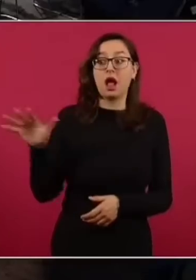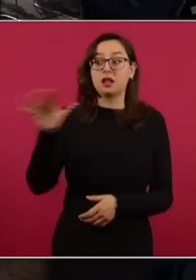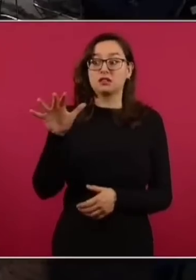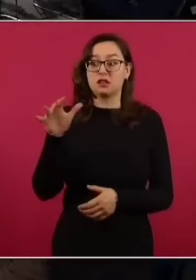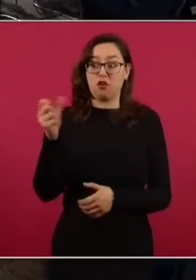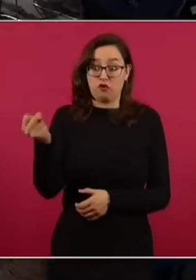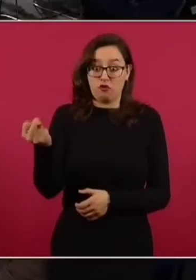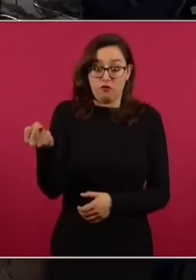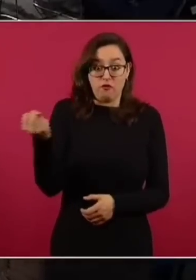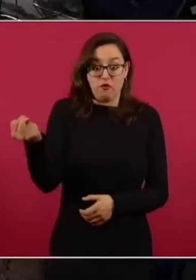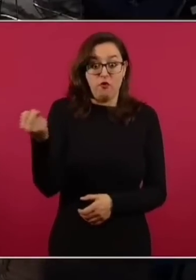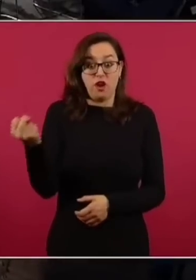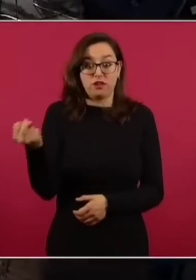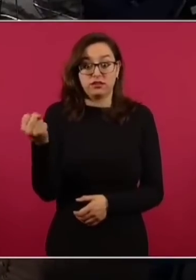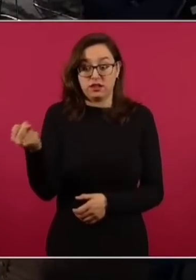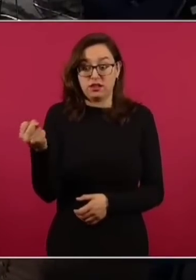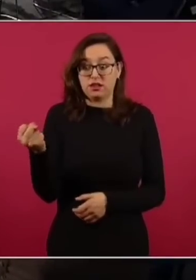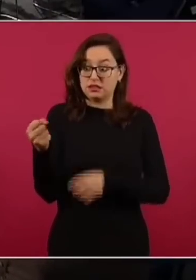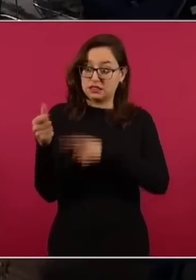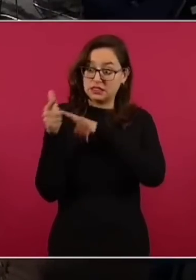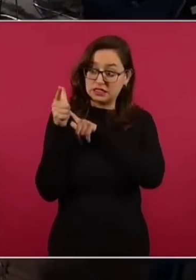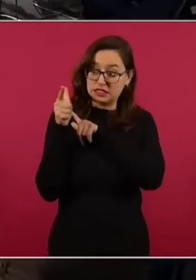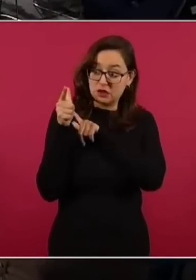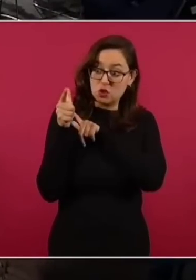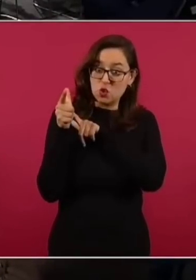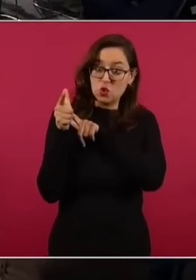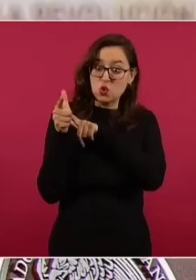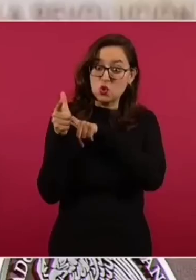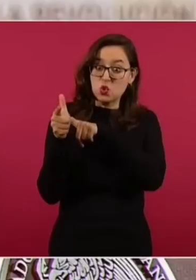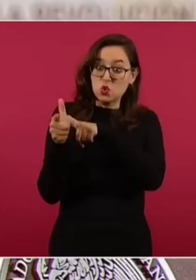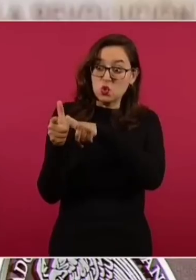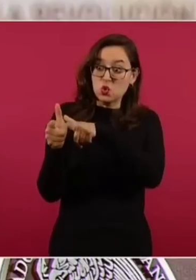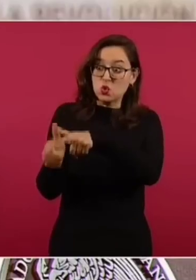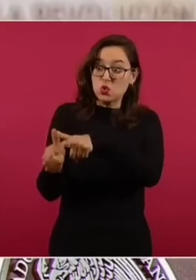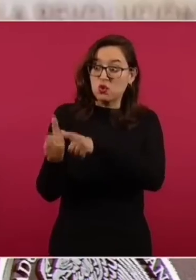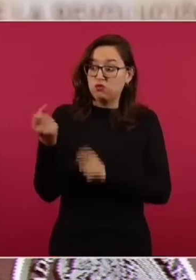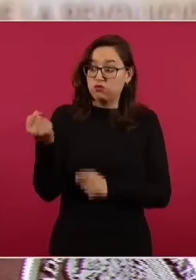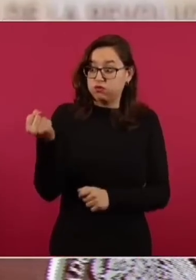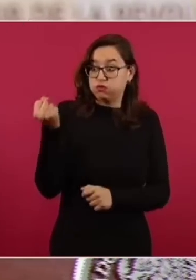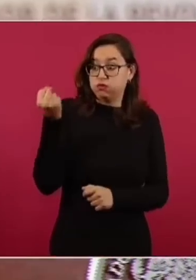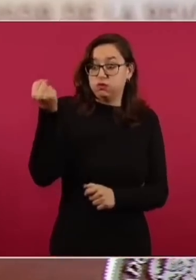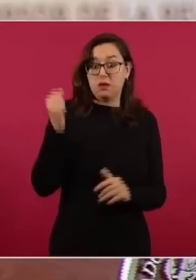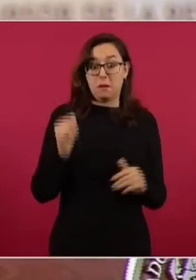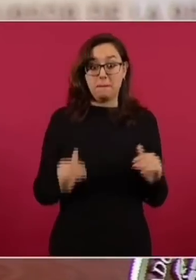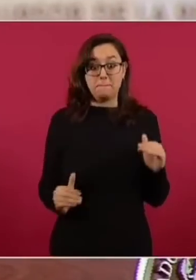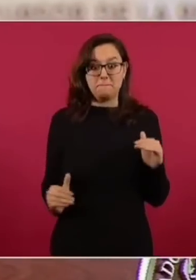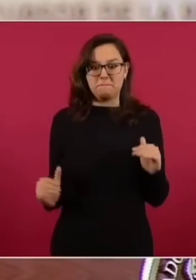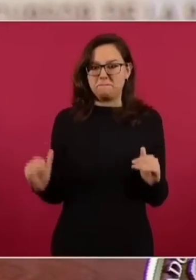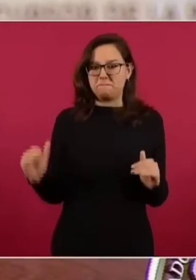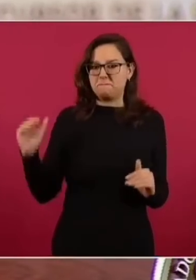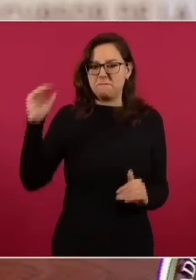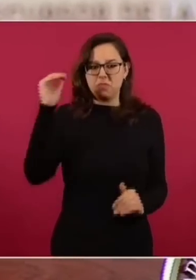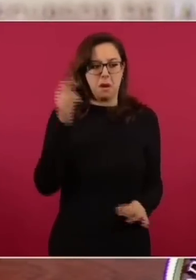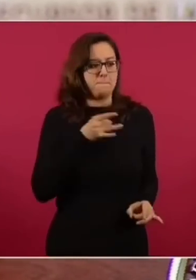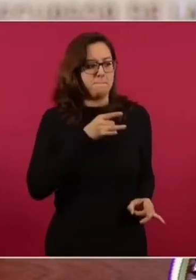años China va a tener el dominio del 70 por ciento